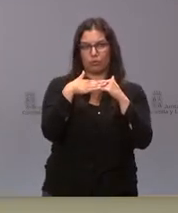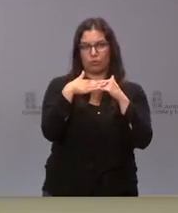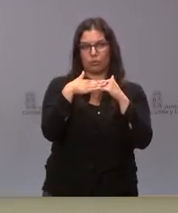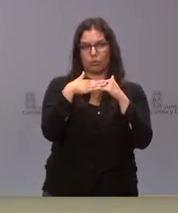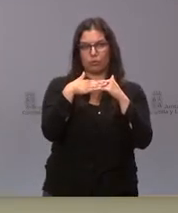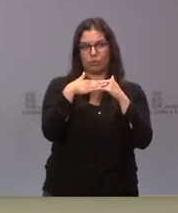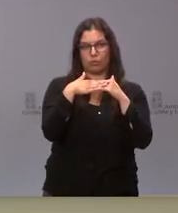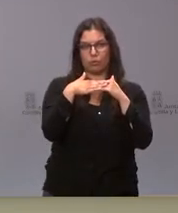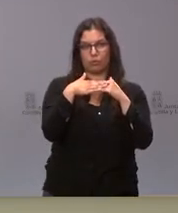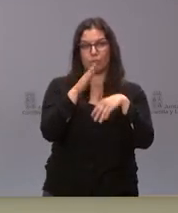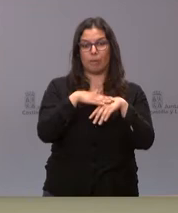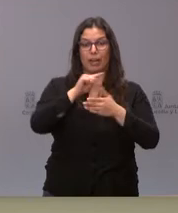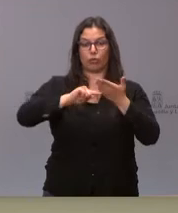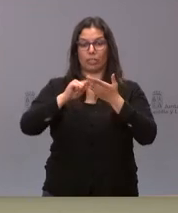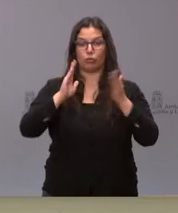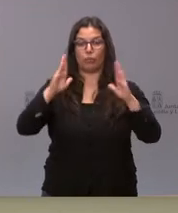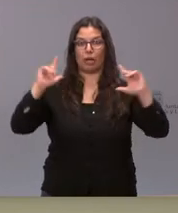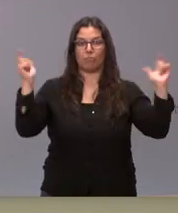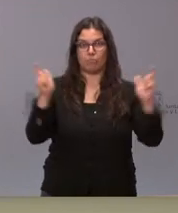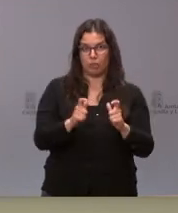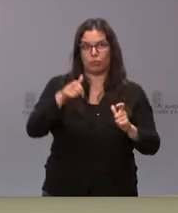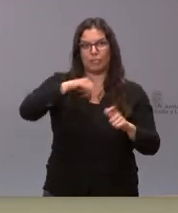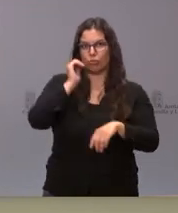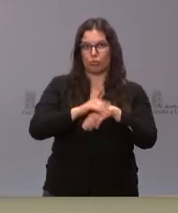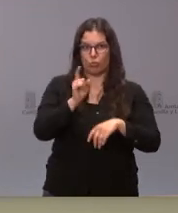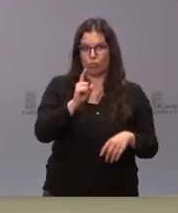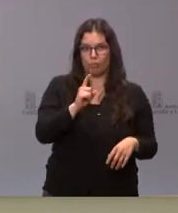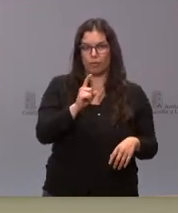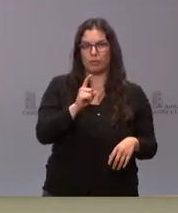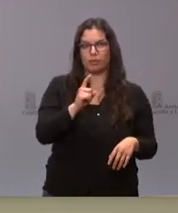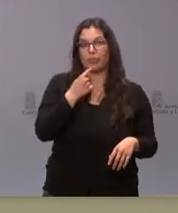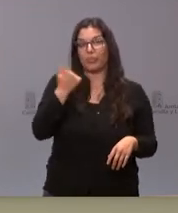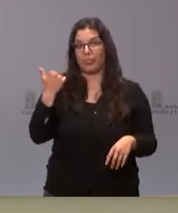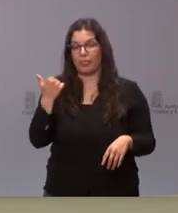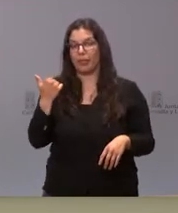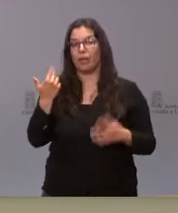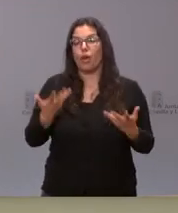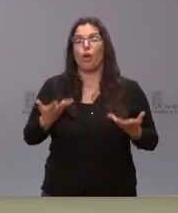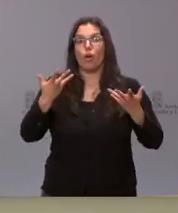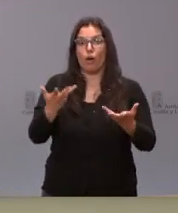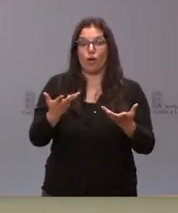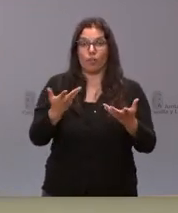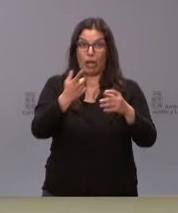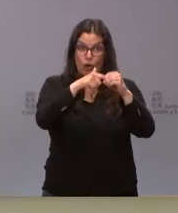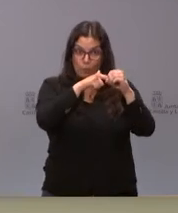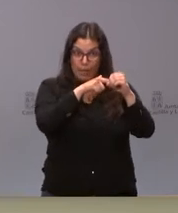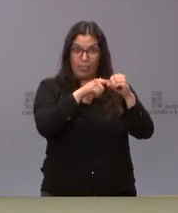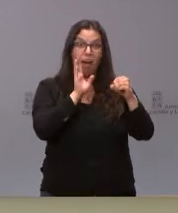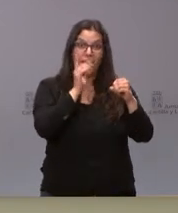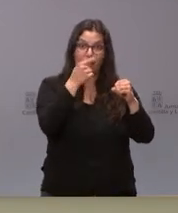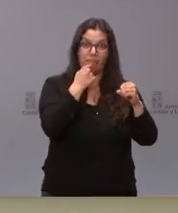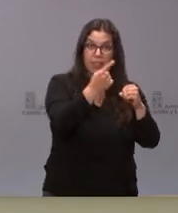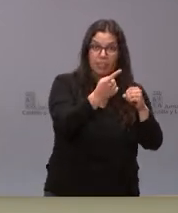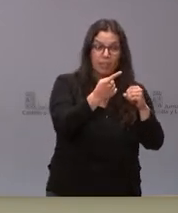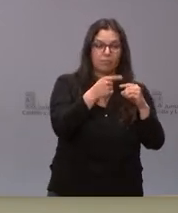de reducción de la temporalidad en la administración pública que no se cumple con esta oferta de empleo que se ha hecho no se cumple ese